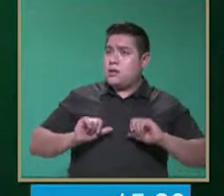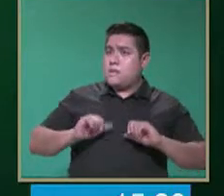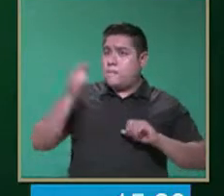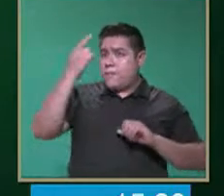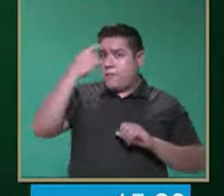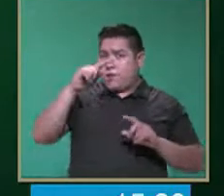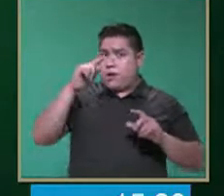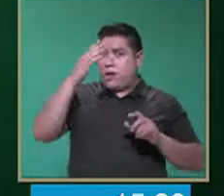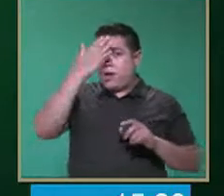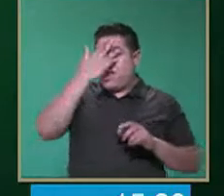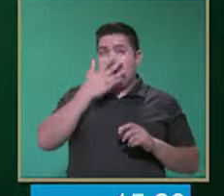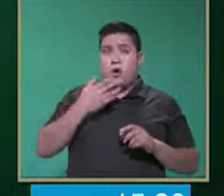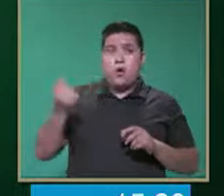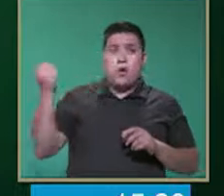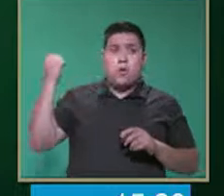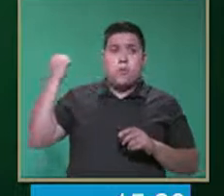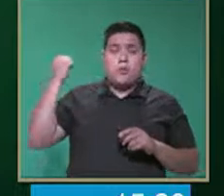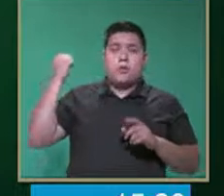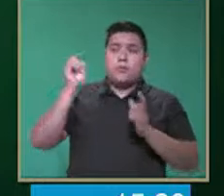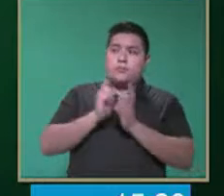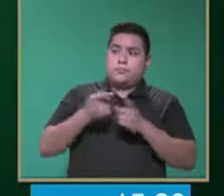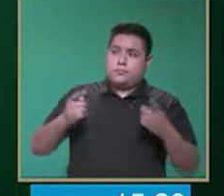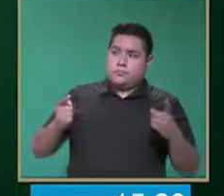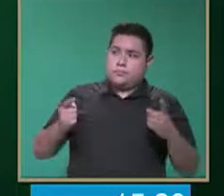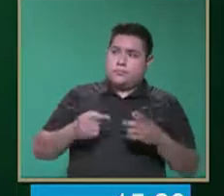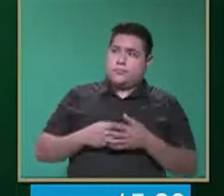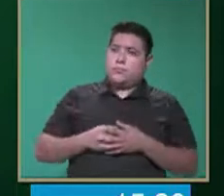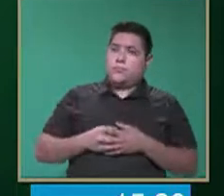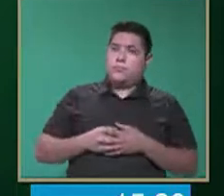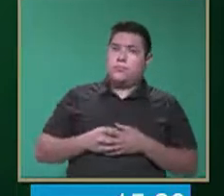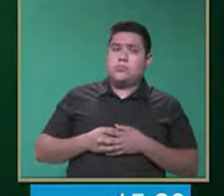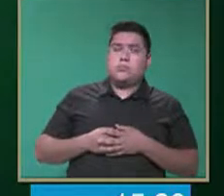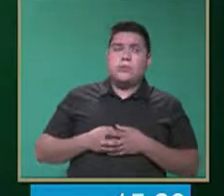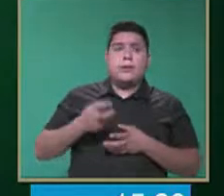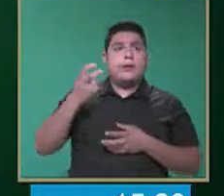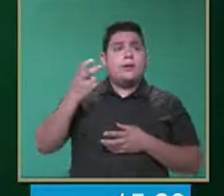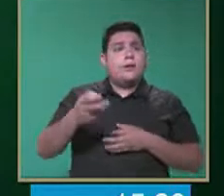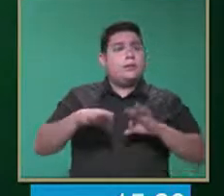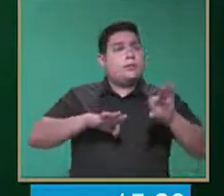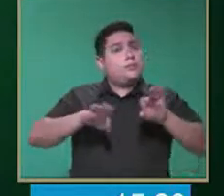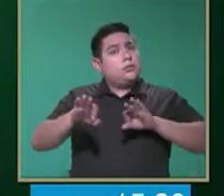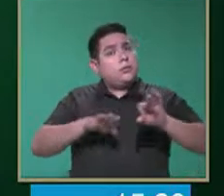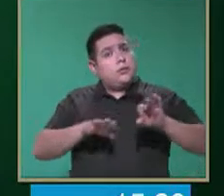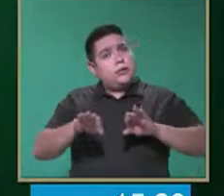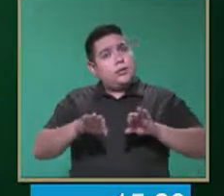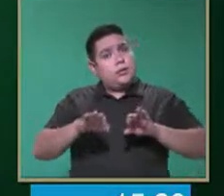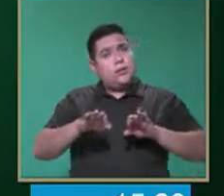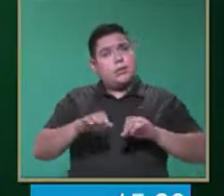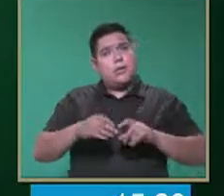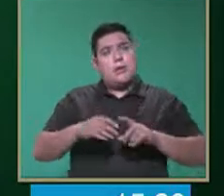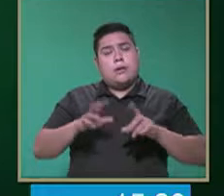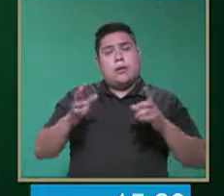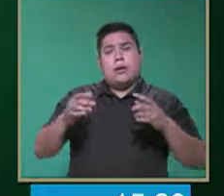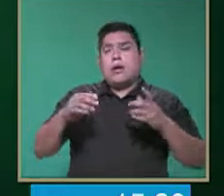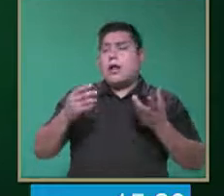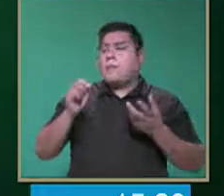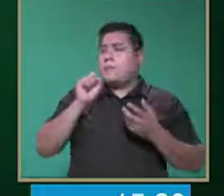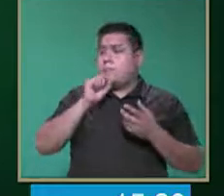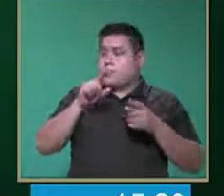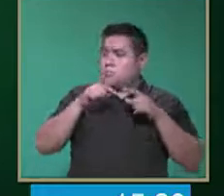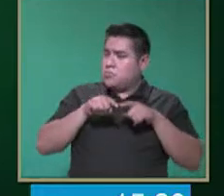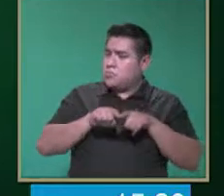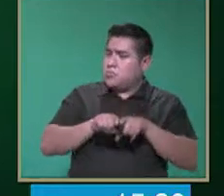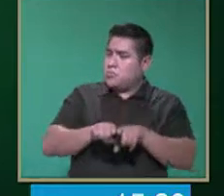habilidades preaprendizaje. Estas las podemos trabajar con emparejamiento. Lo podemos